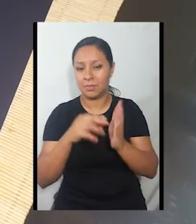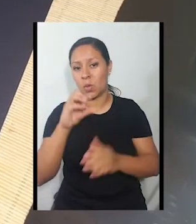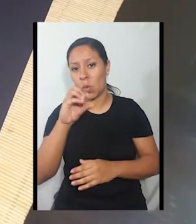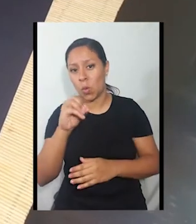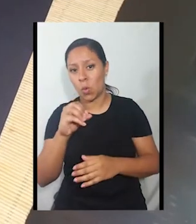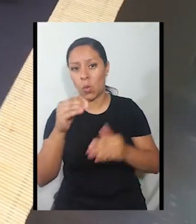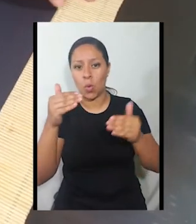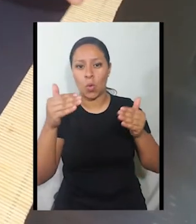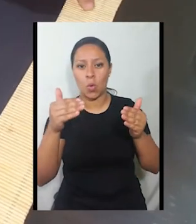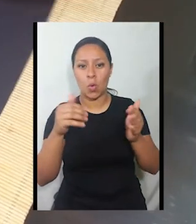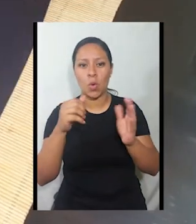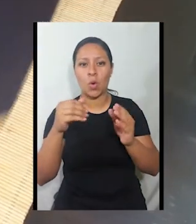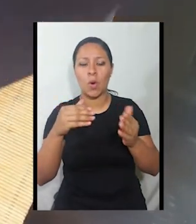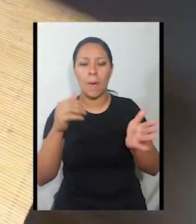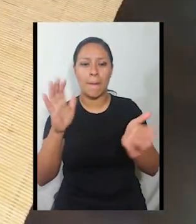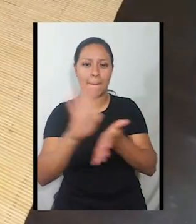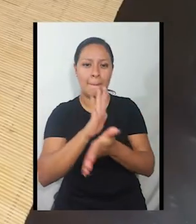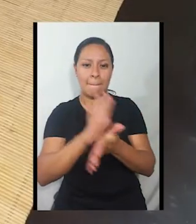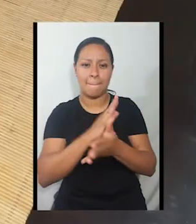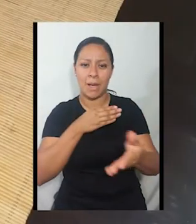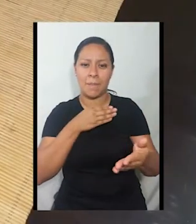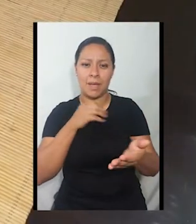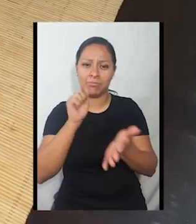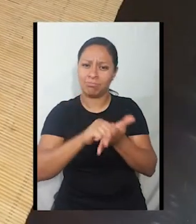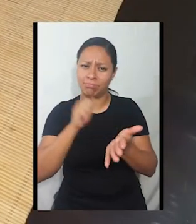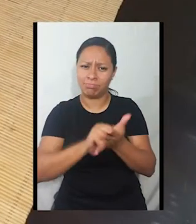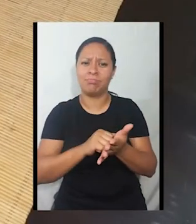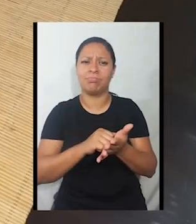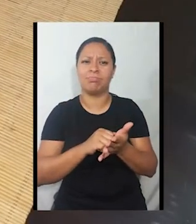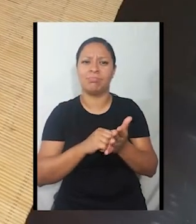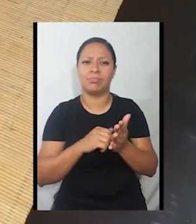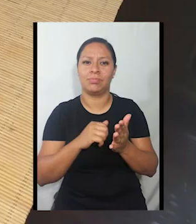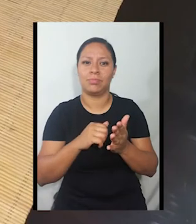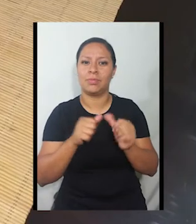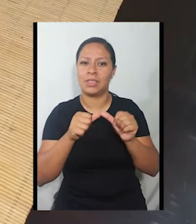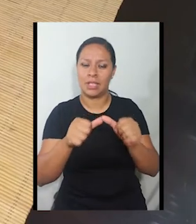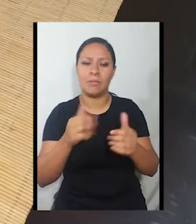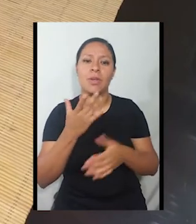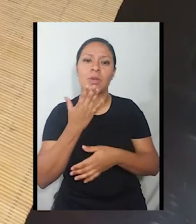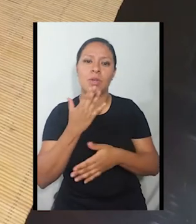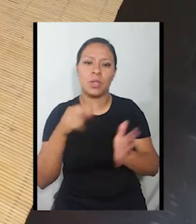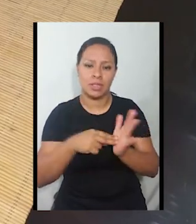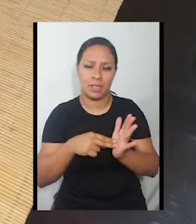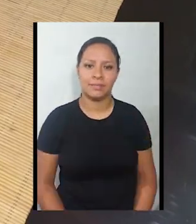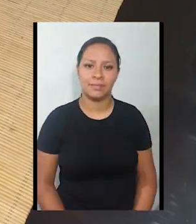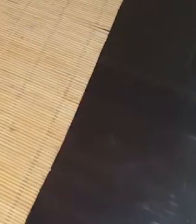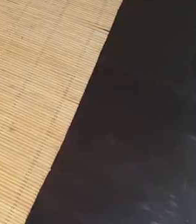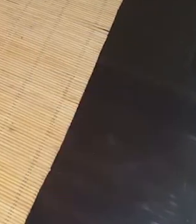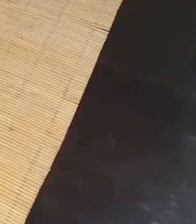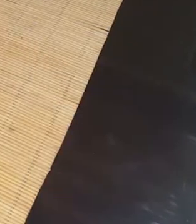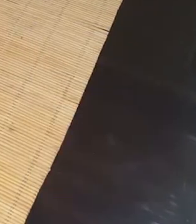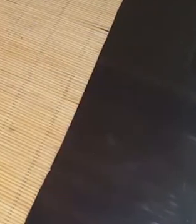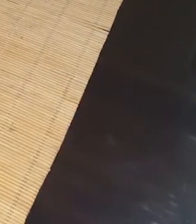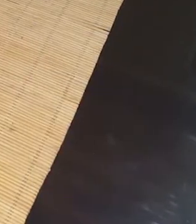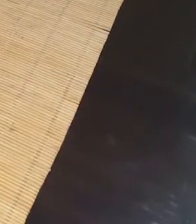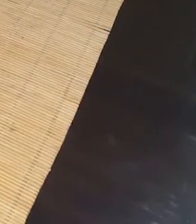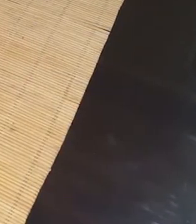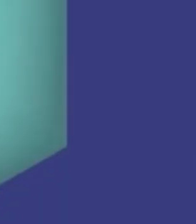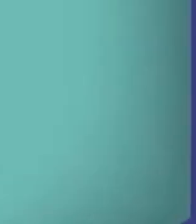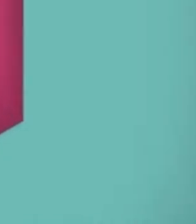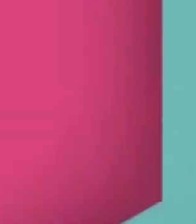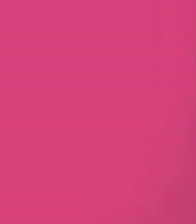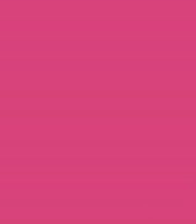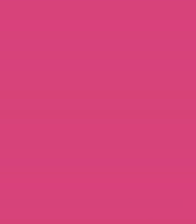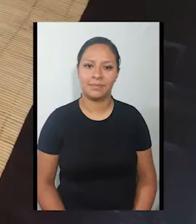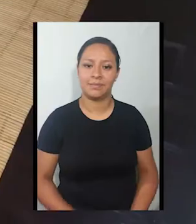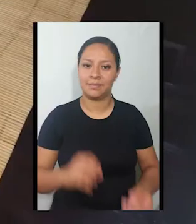oscuro. Y ahora, vamos a empezar a realizar nuestro teatro de sombras paso a